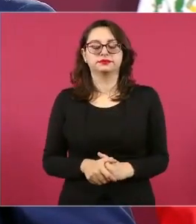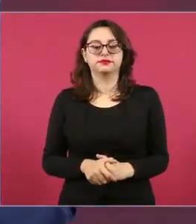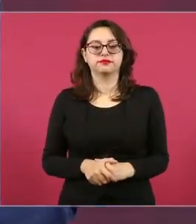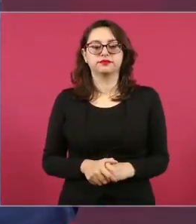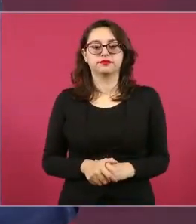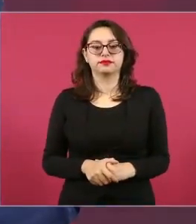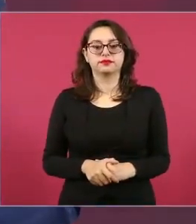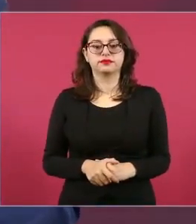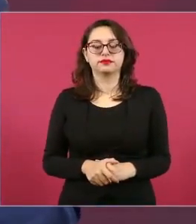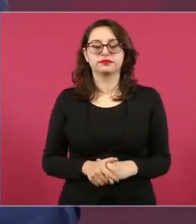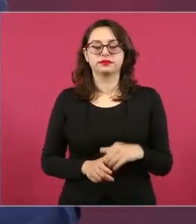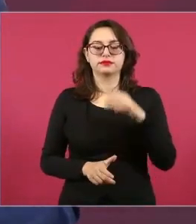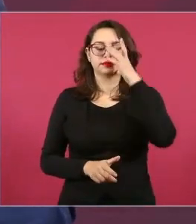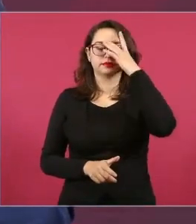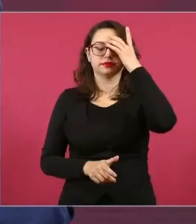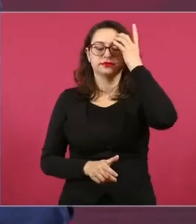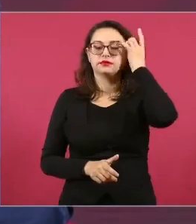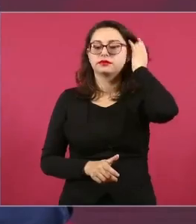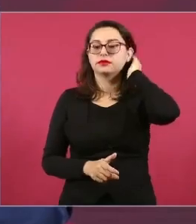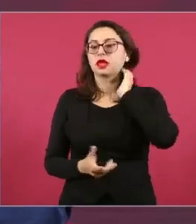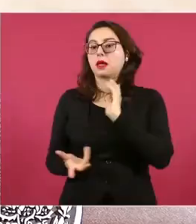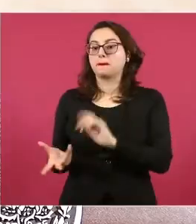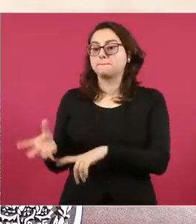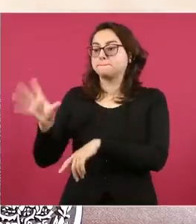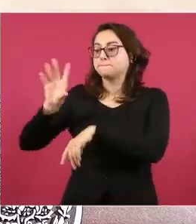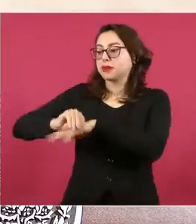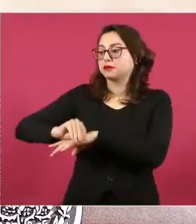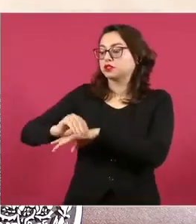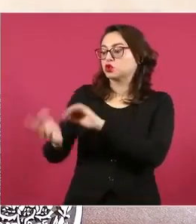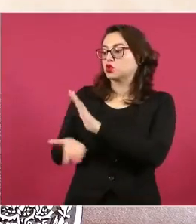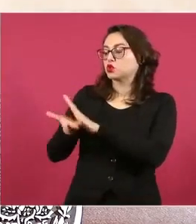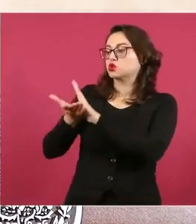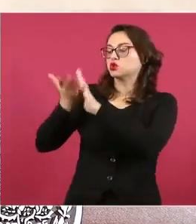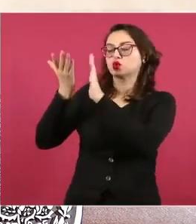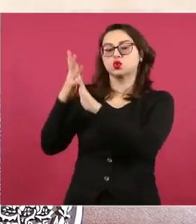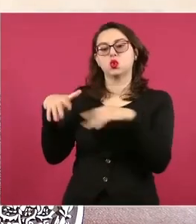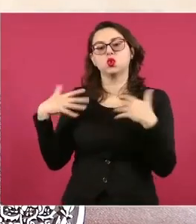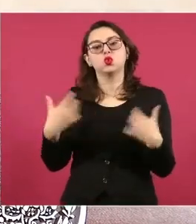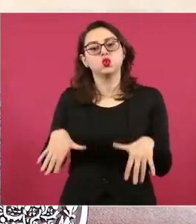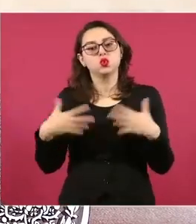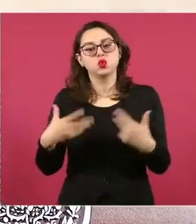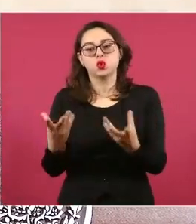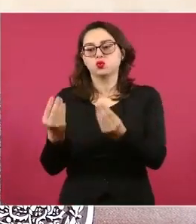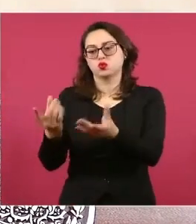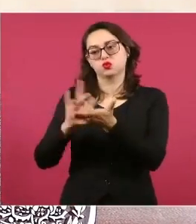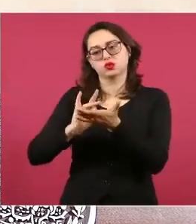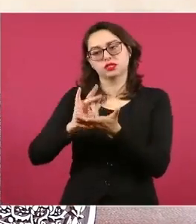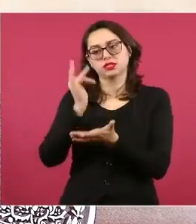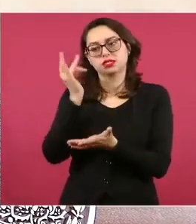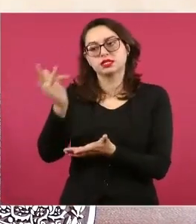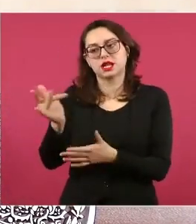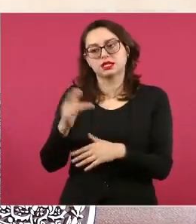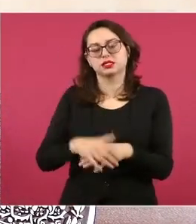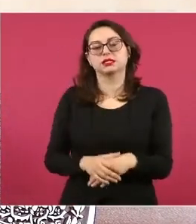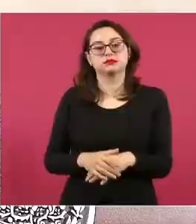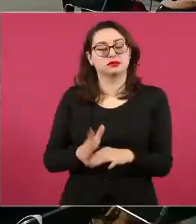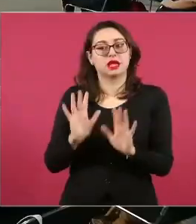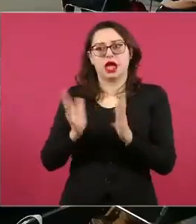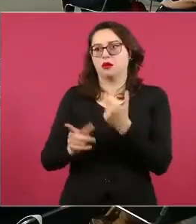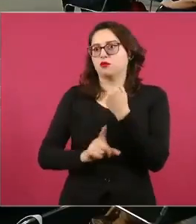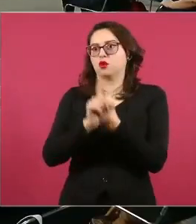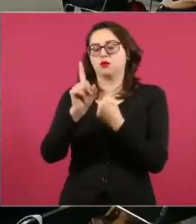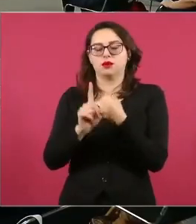Como una recompensa, porque nos ayuda a resolver un problema que llevaba muchos años,